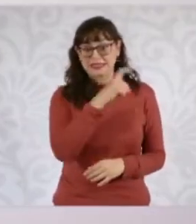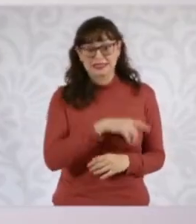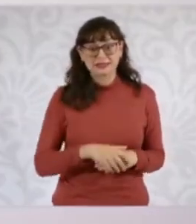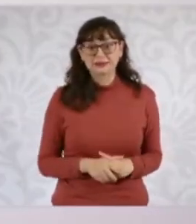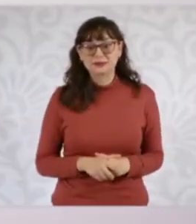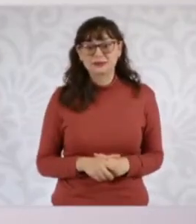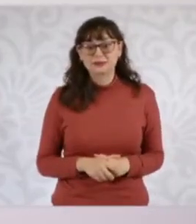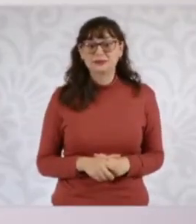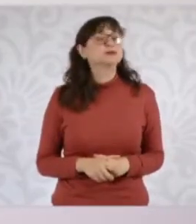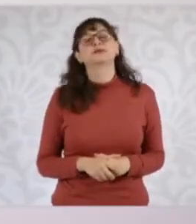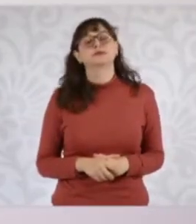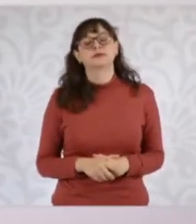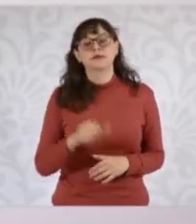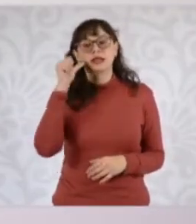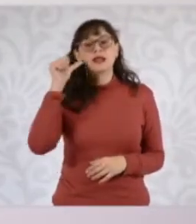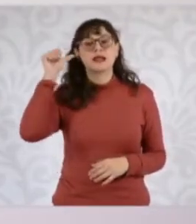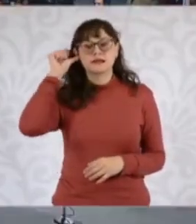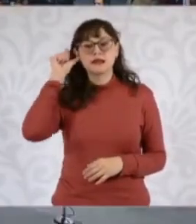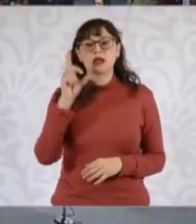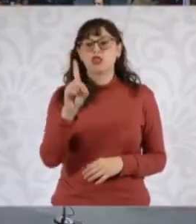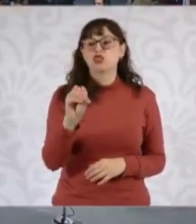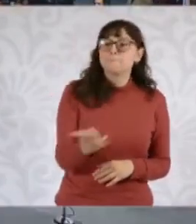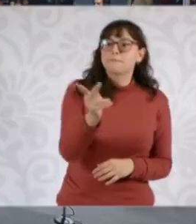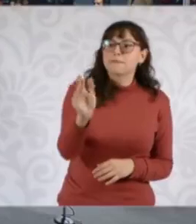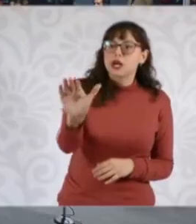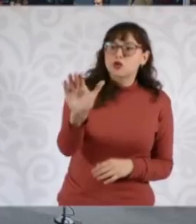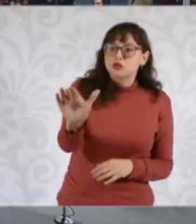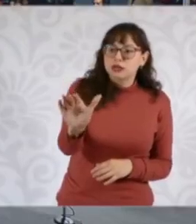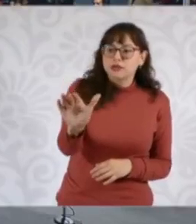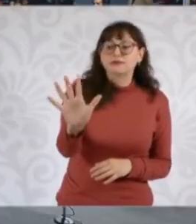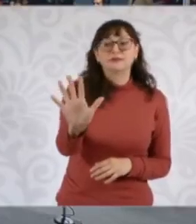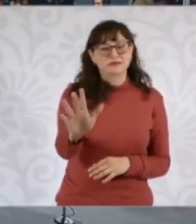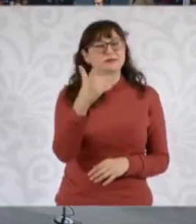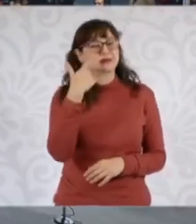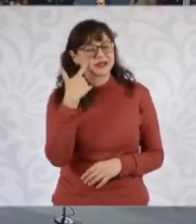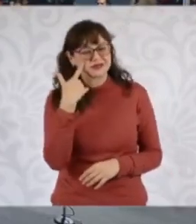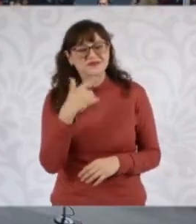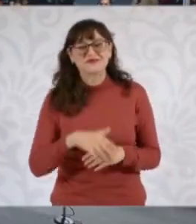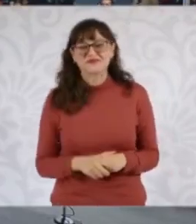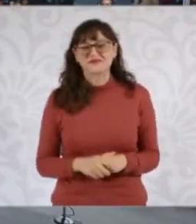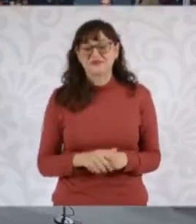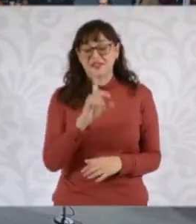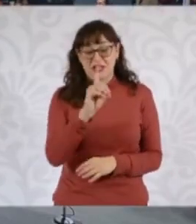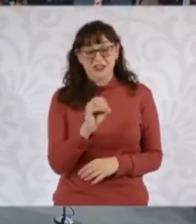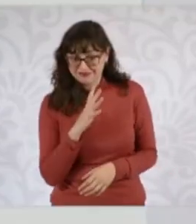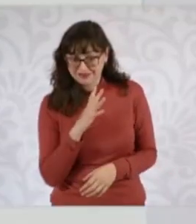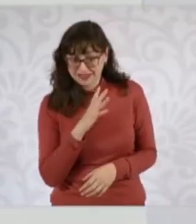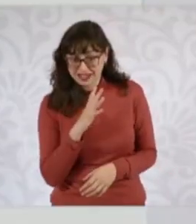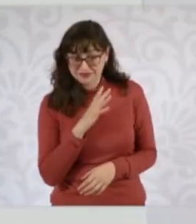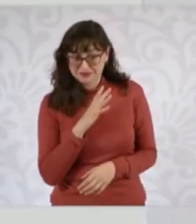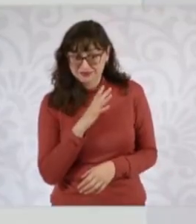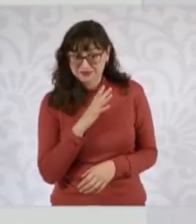contesta a la consejería, pero quiero poner el artículo. Fíjense, hay una ley del diario oficial de la federación.